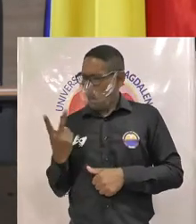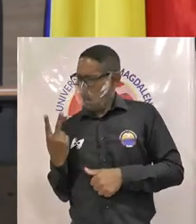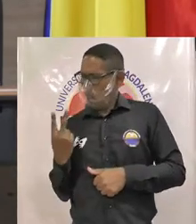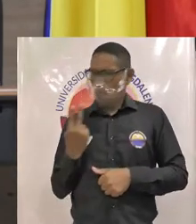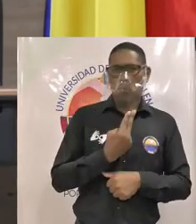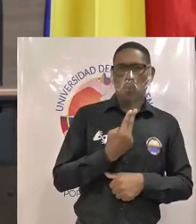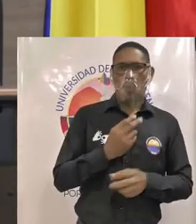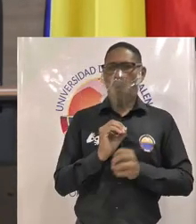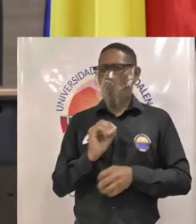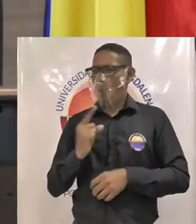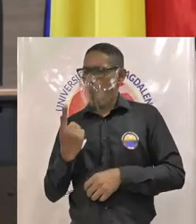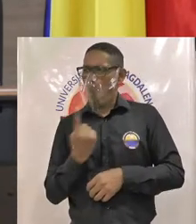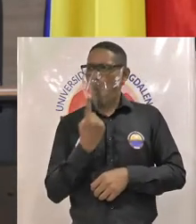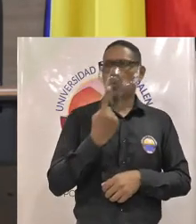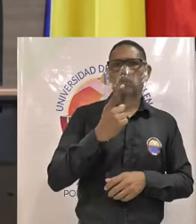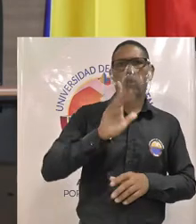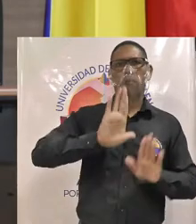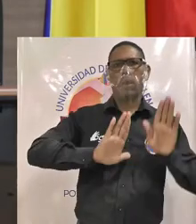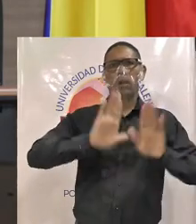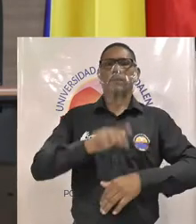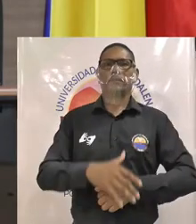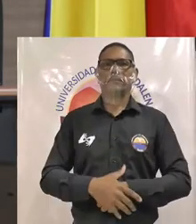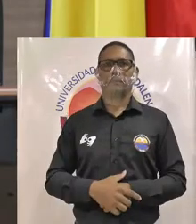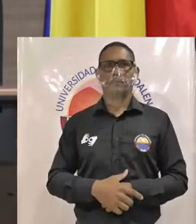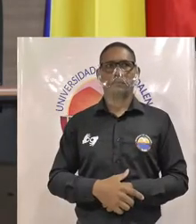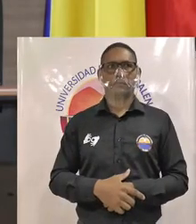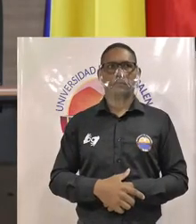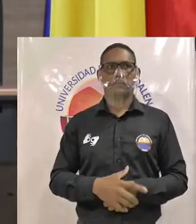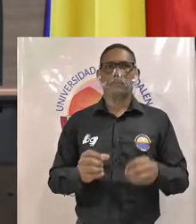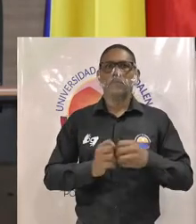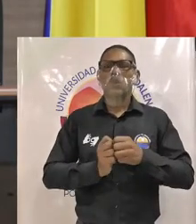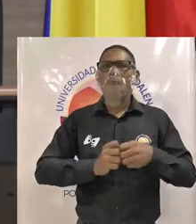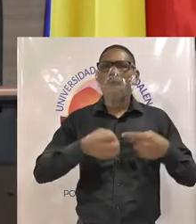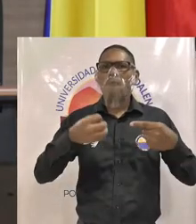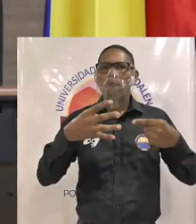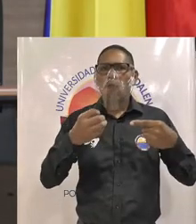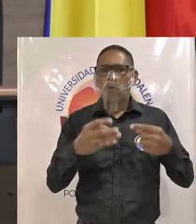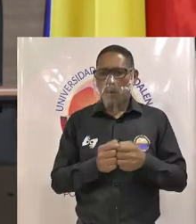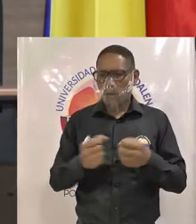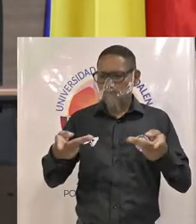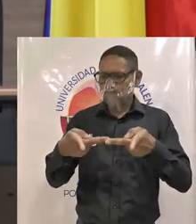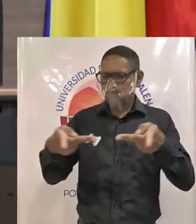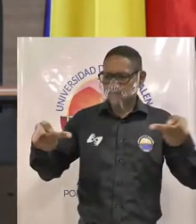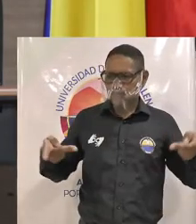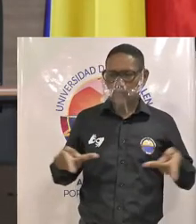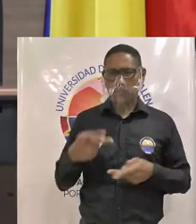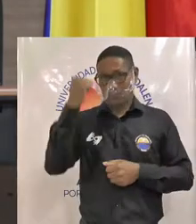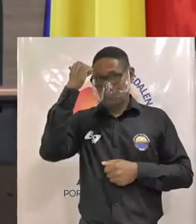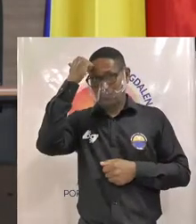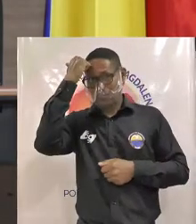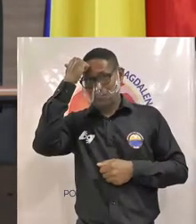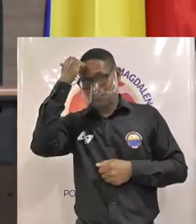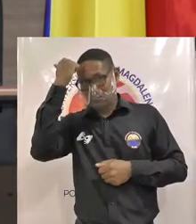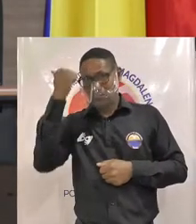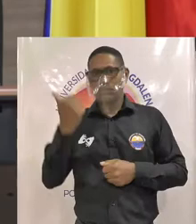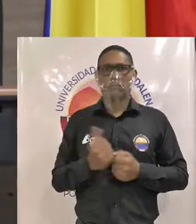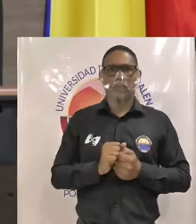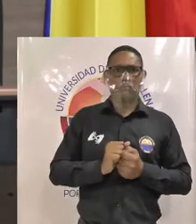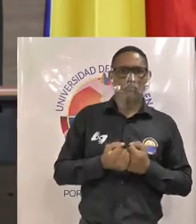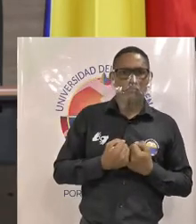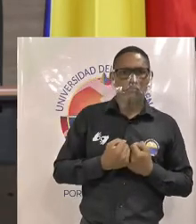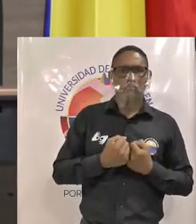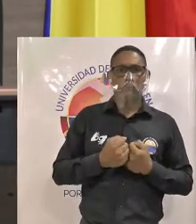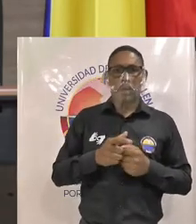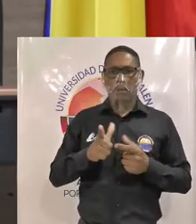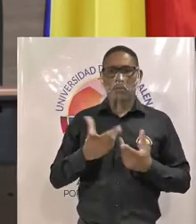o uno solo esquema del foro espacio para docentes candidatos espacio para